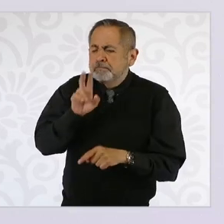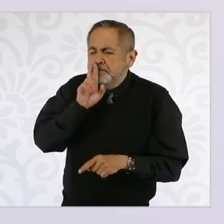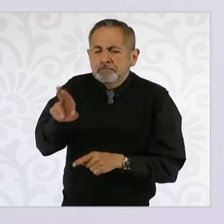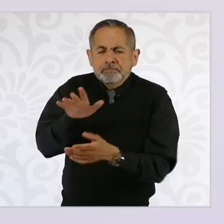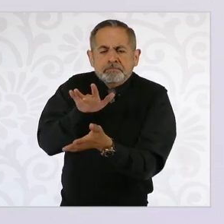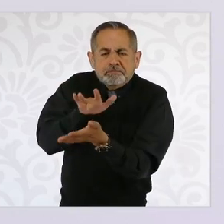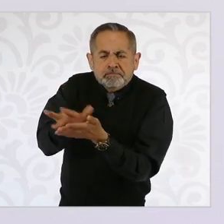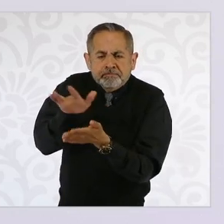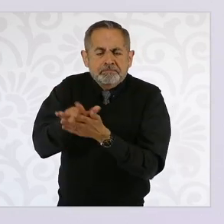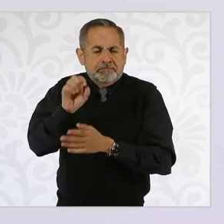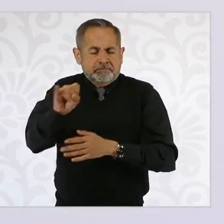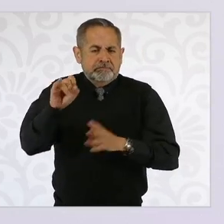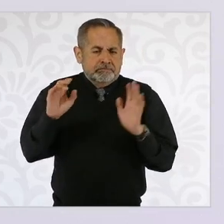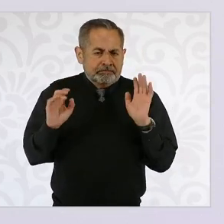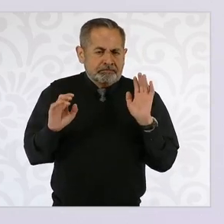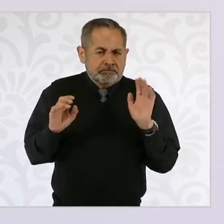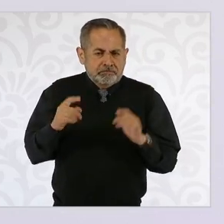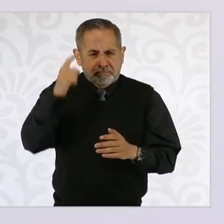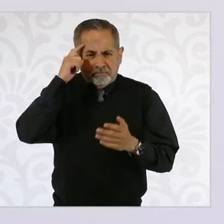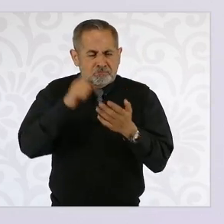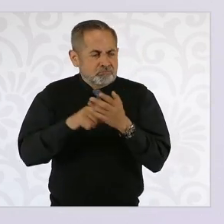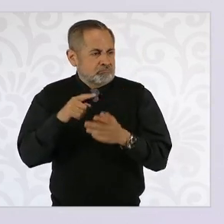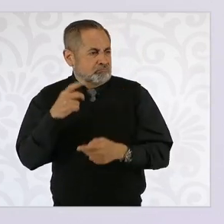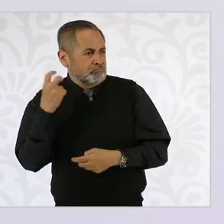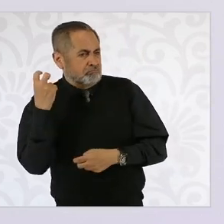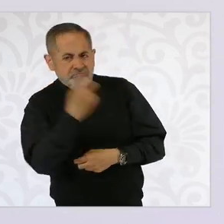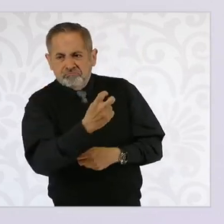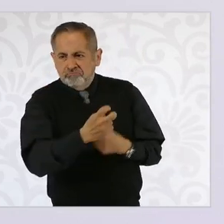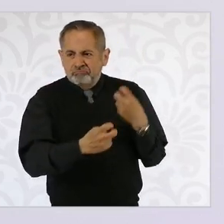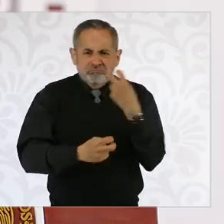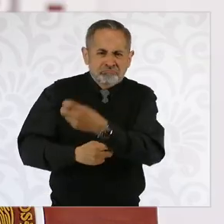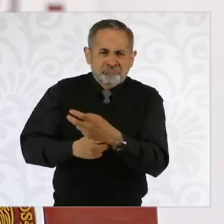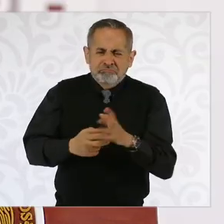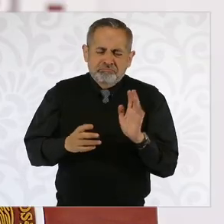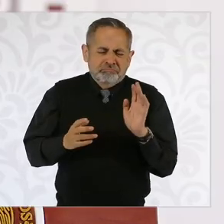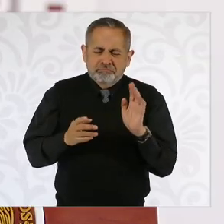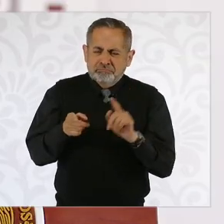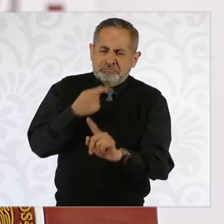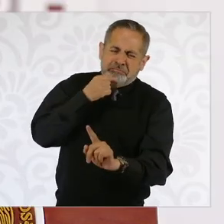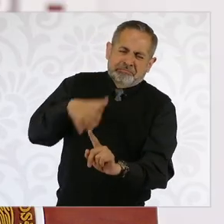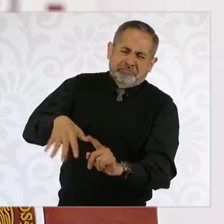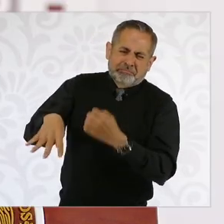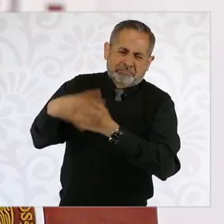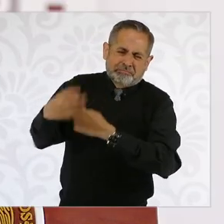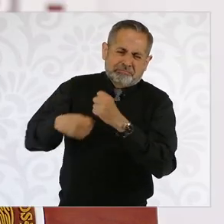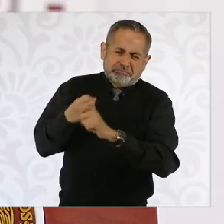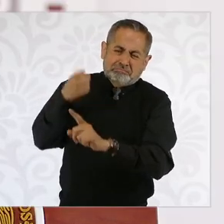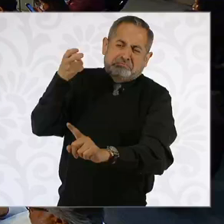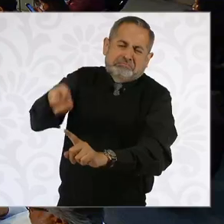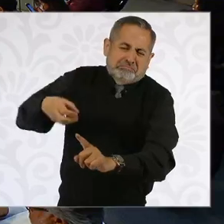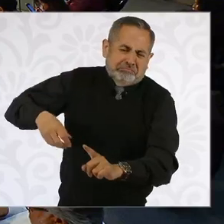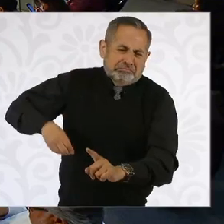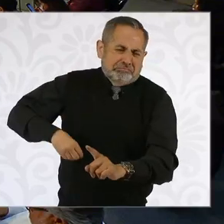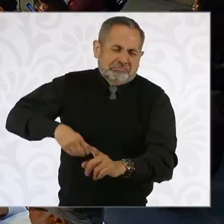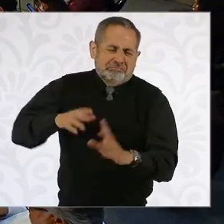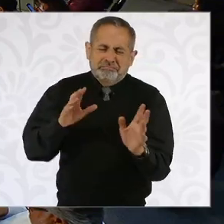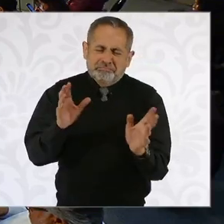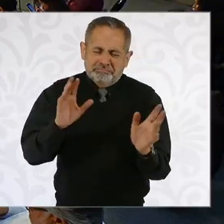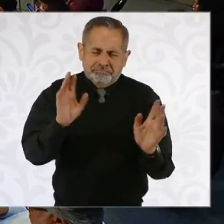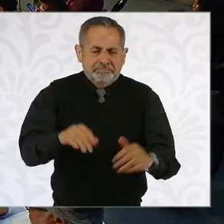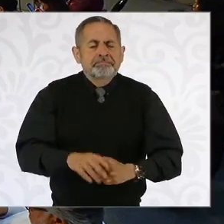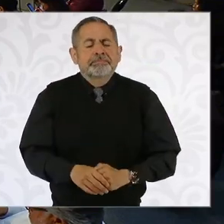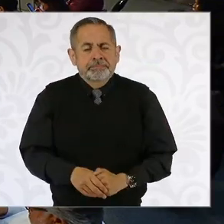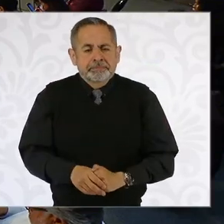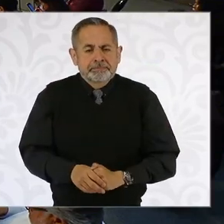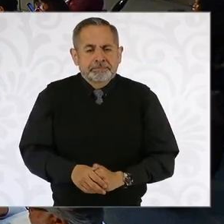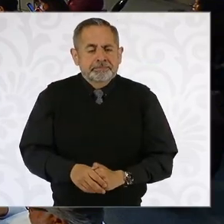Yo creo que no se debe criminalizar, y menos a una niña de 14 años. Gracias. Y sobre temas muy